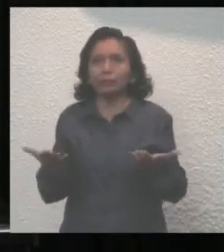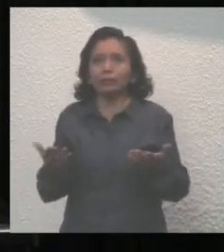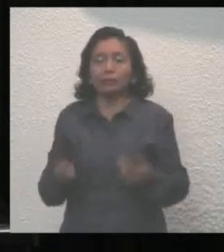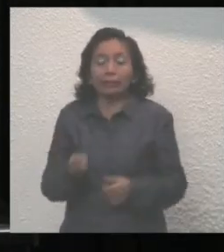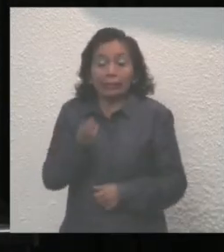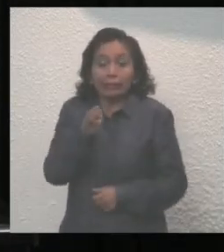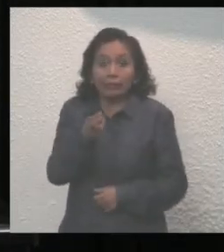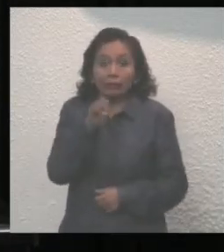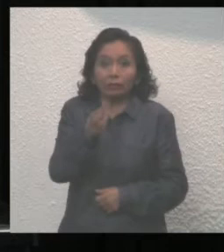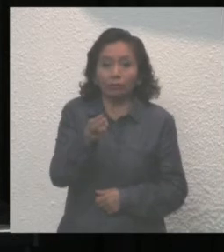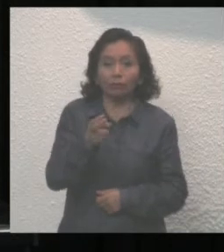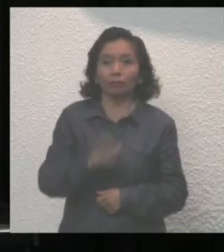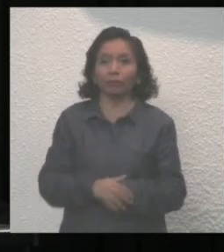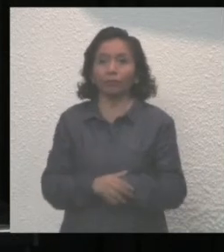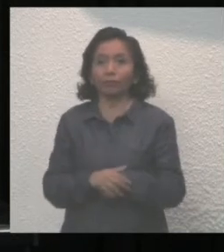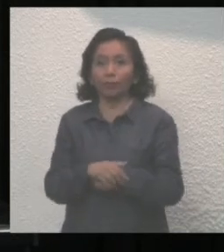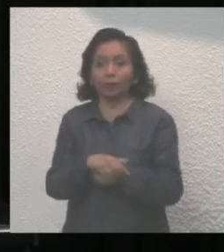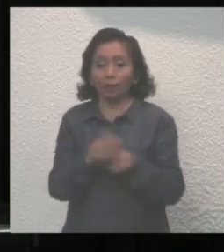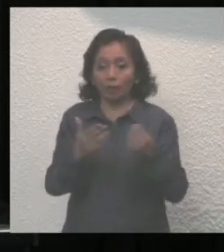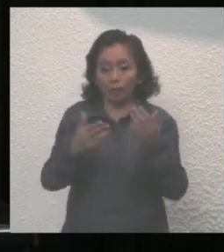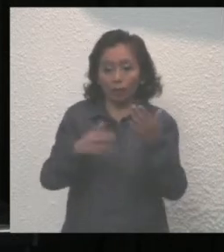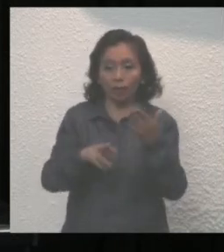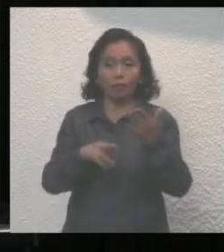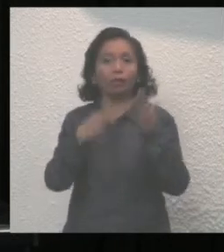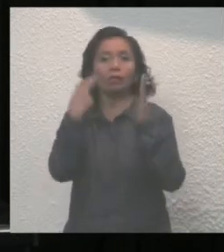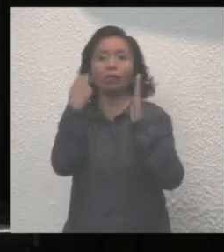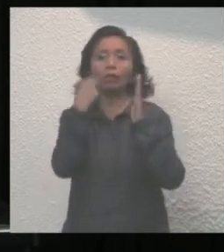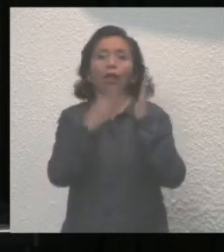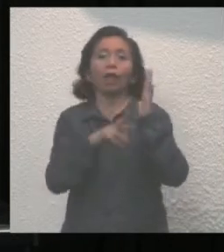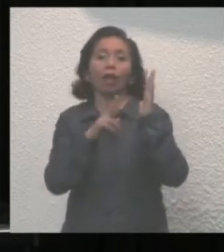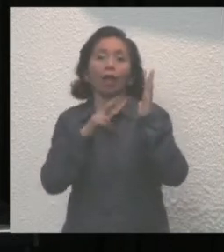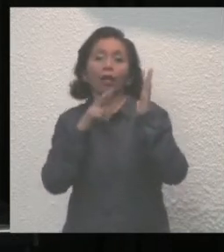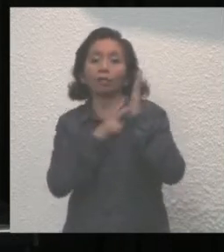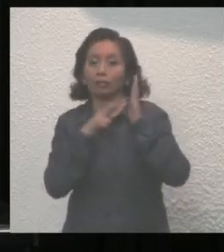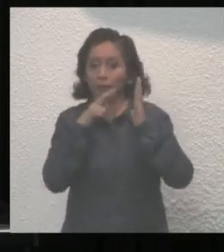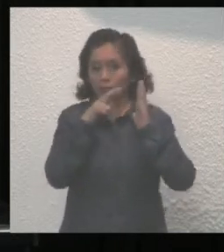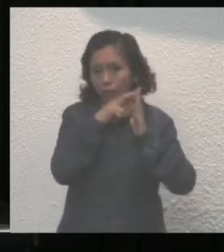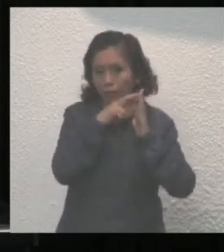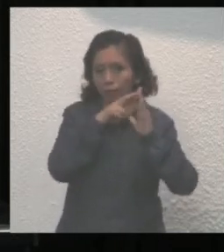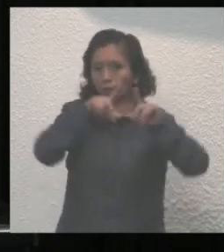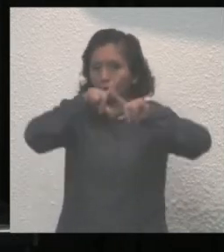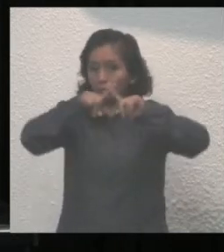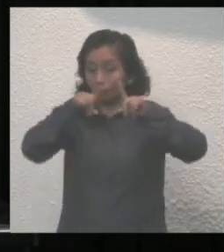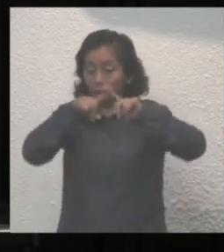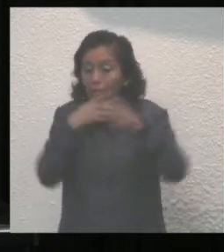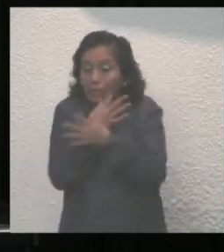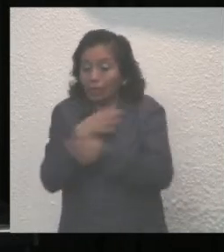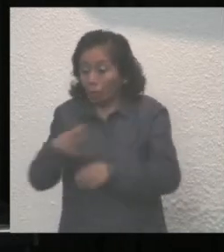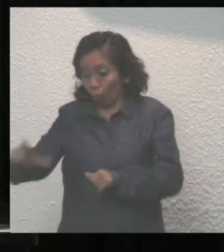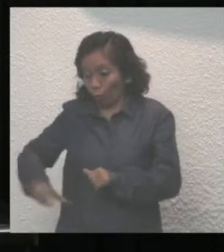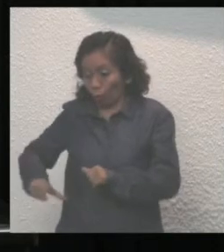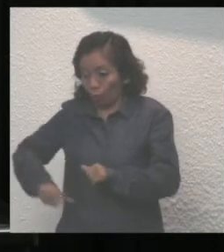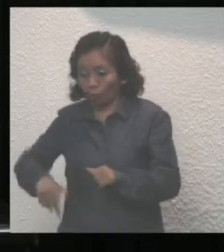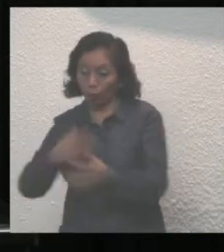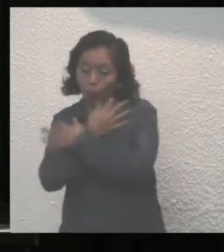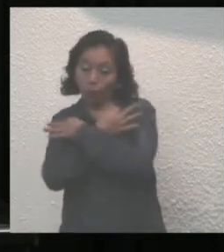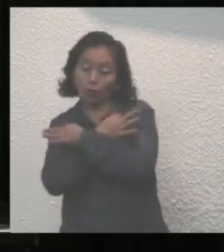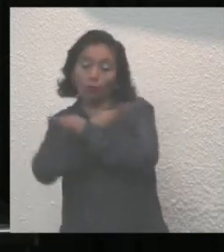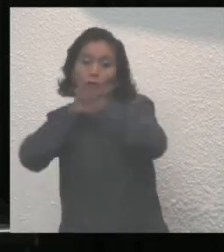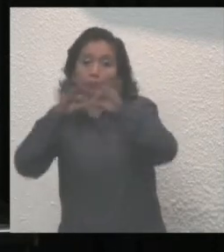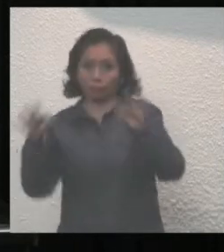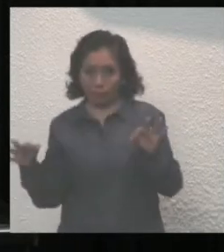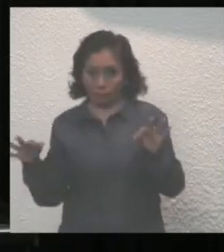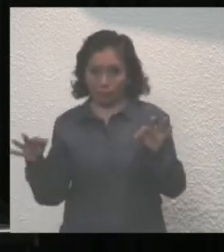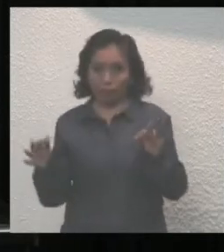principios republicanos que norma la obligación de los gobernantes de informar y rendir cuentas.